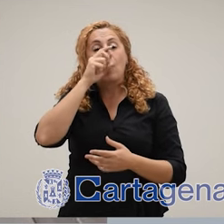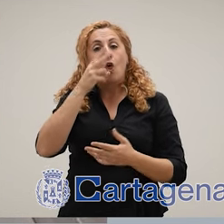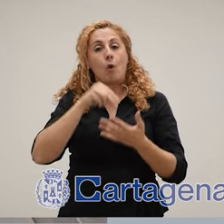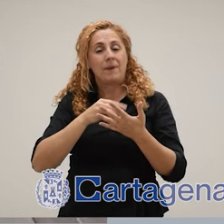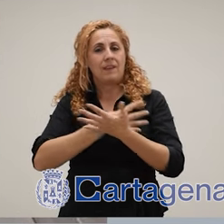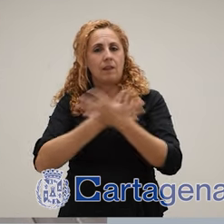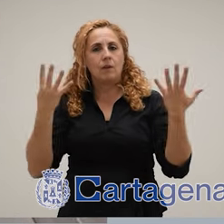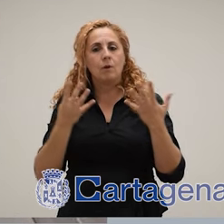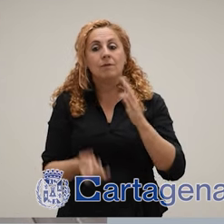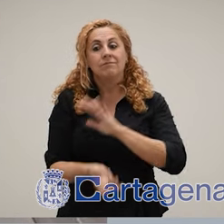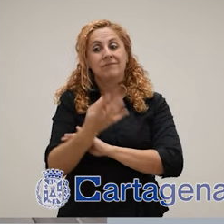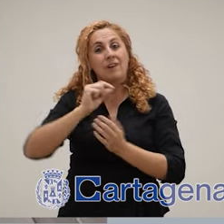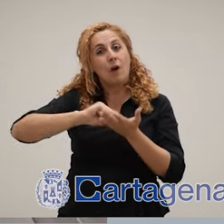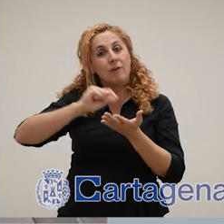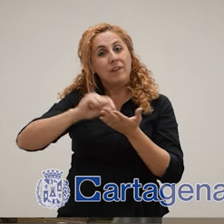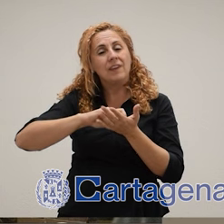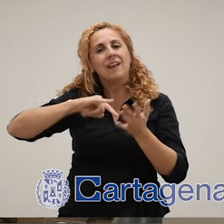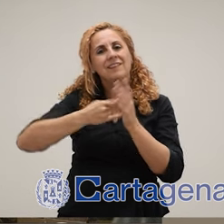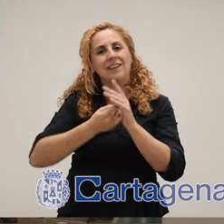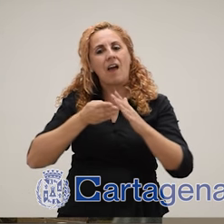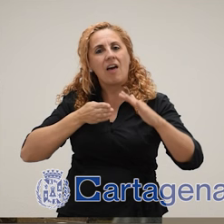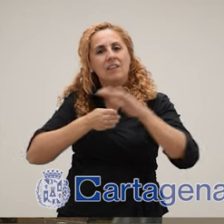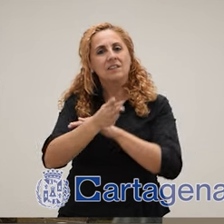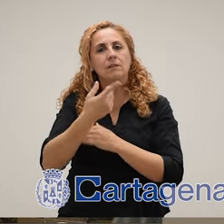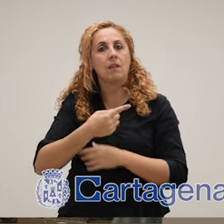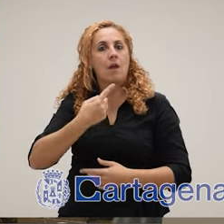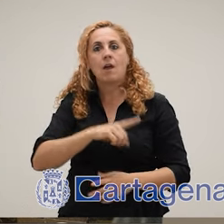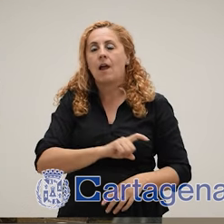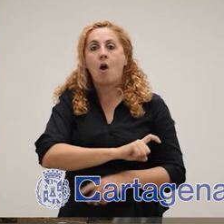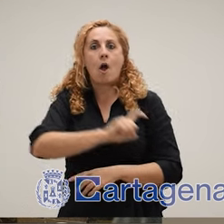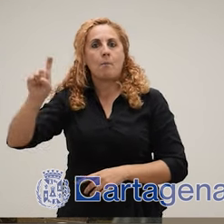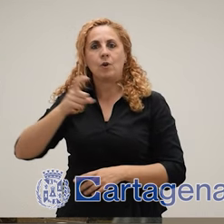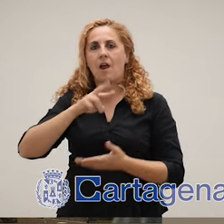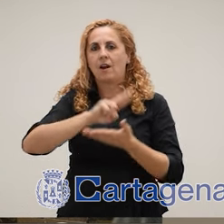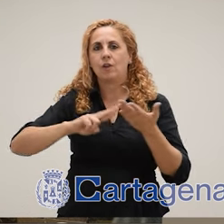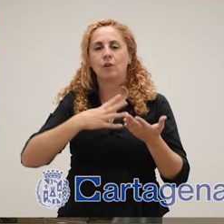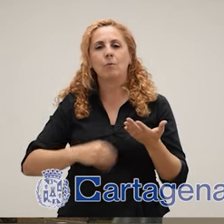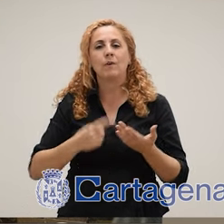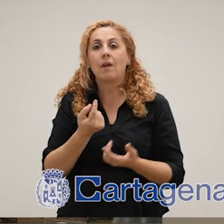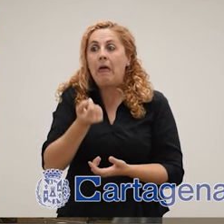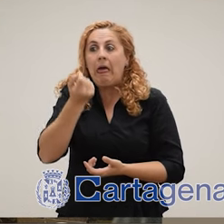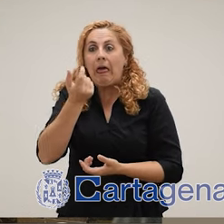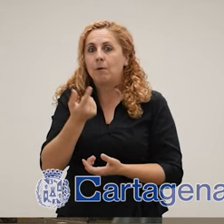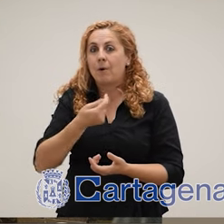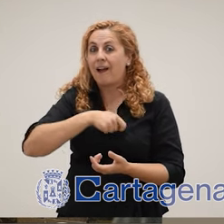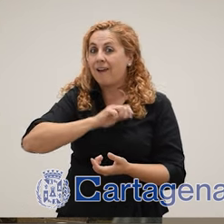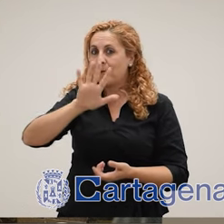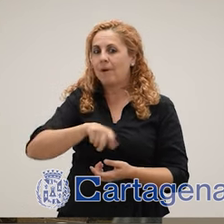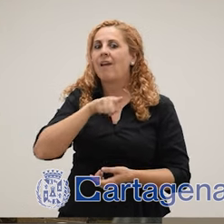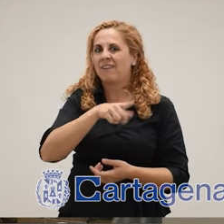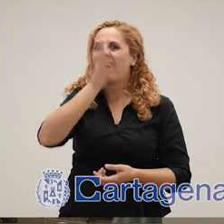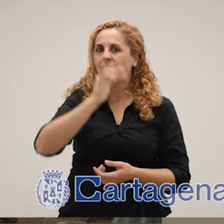calles de plataforma única que estamos haciendo en Diputaciones. Somos de las pocas ciudades españolas que tienen una oficina técnica de accesibilidad.